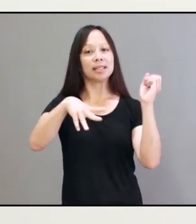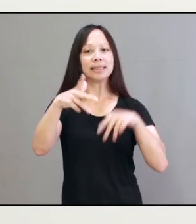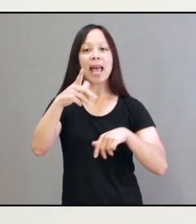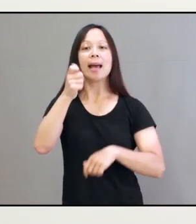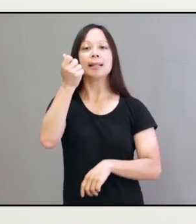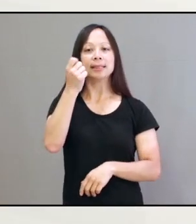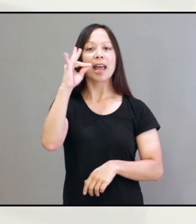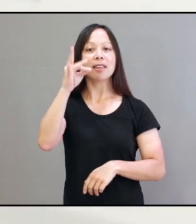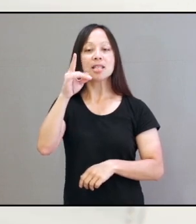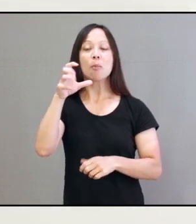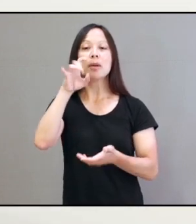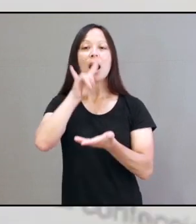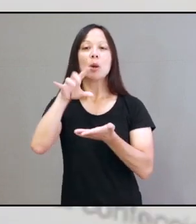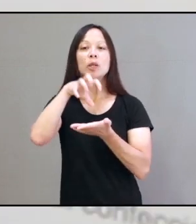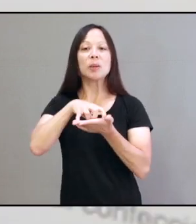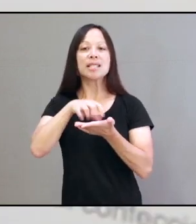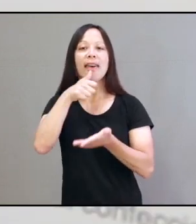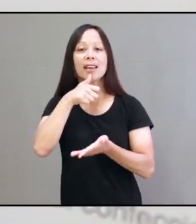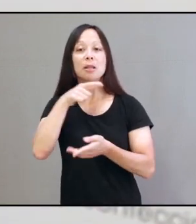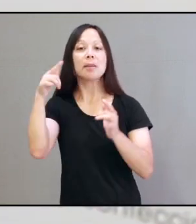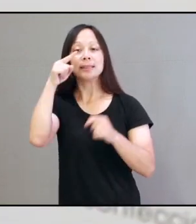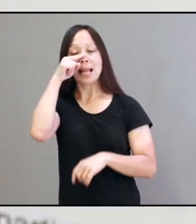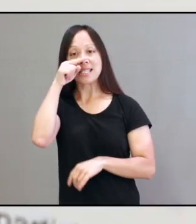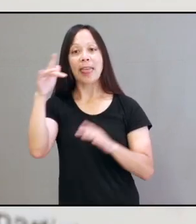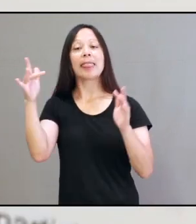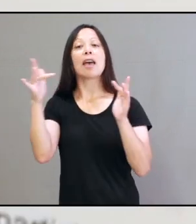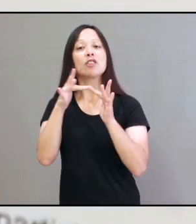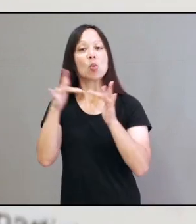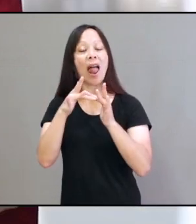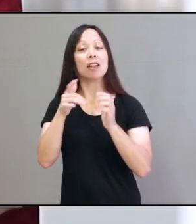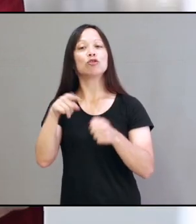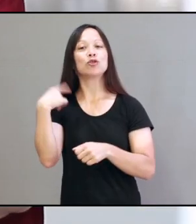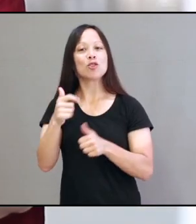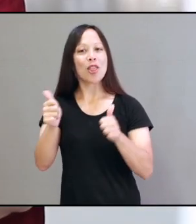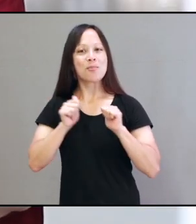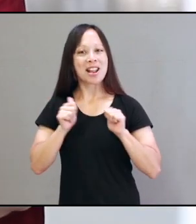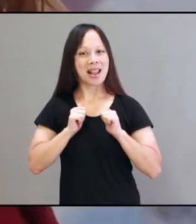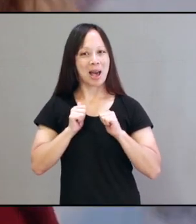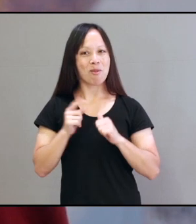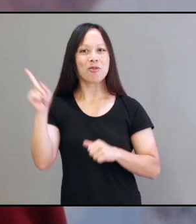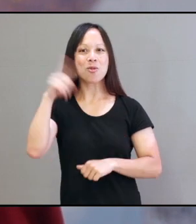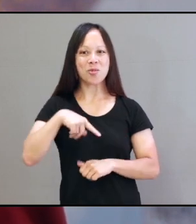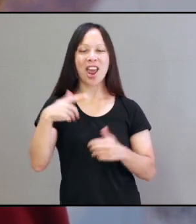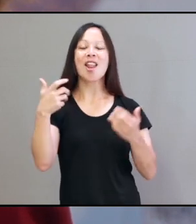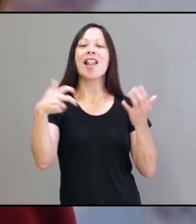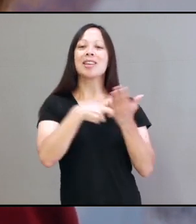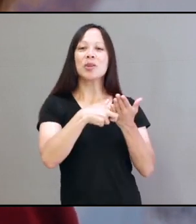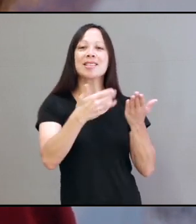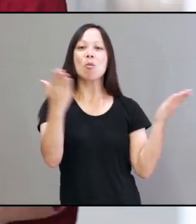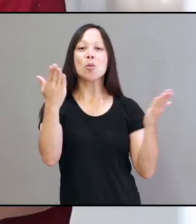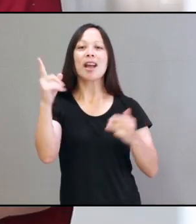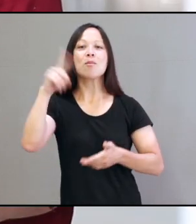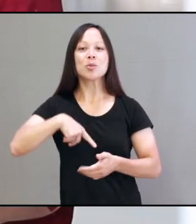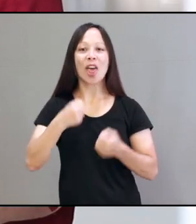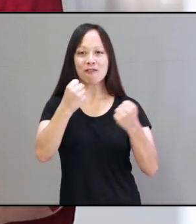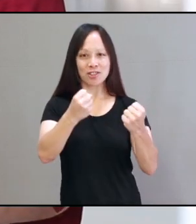6 de diciembre en la Universidad de Quilmes y el 7 es virtual. Te esperamos. Volvieron las audiencias públicas.